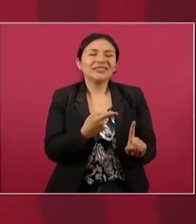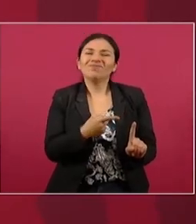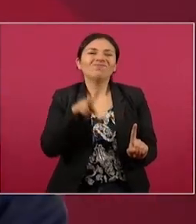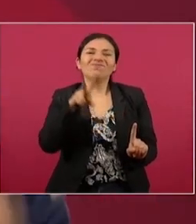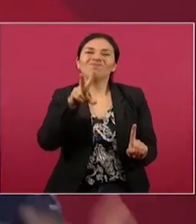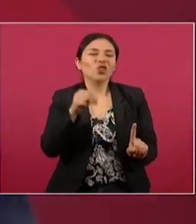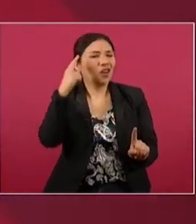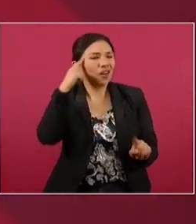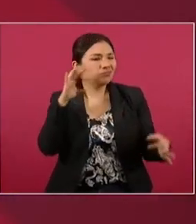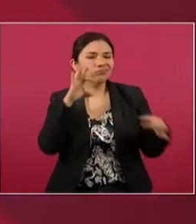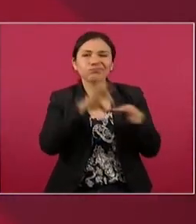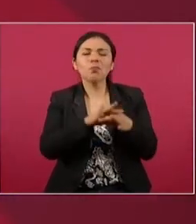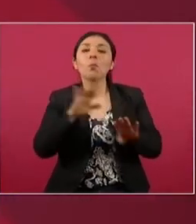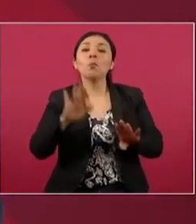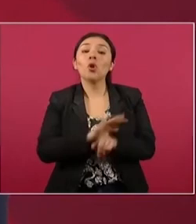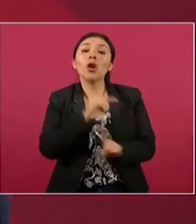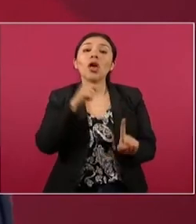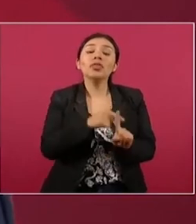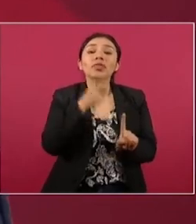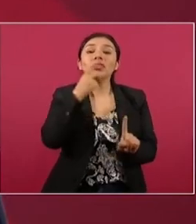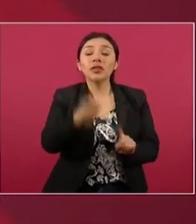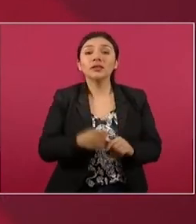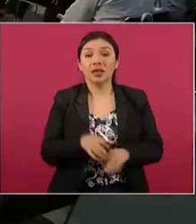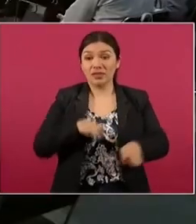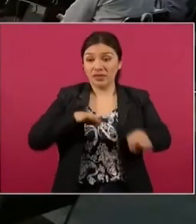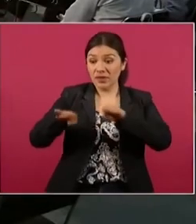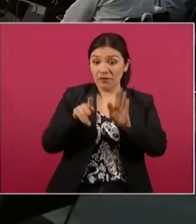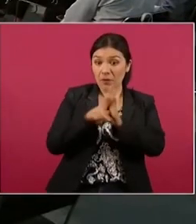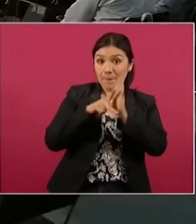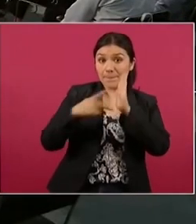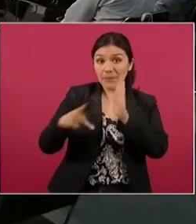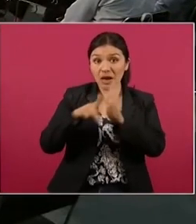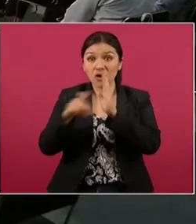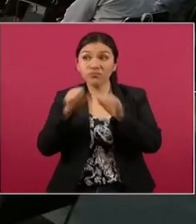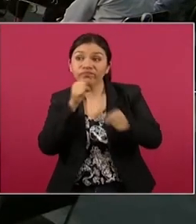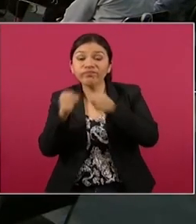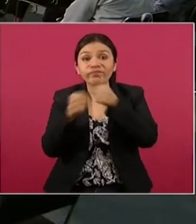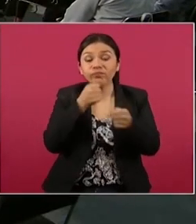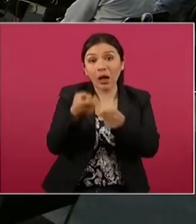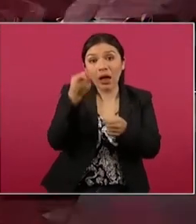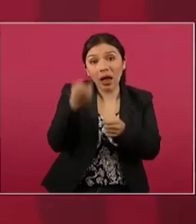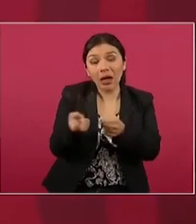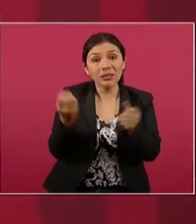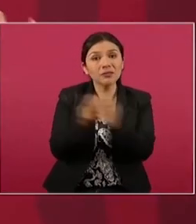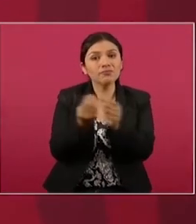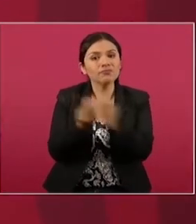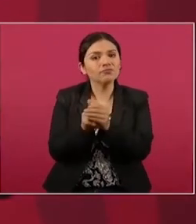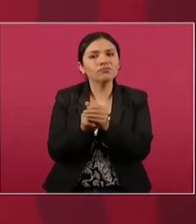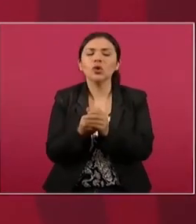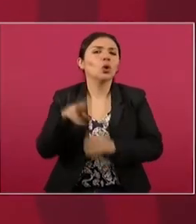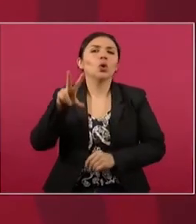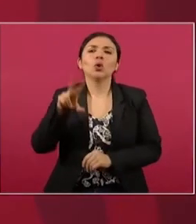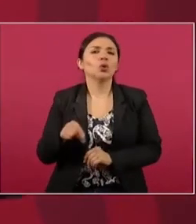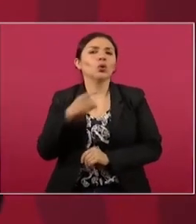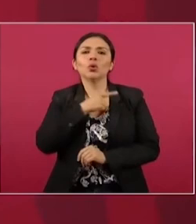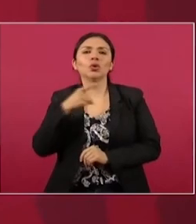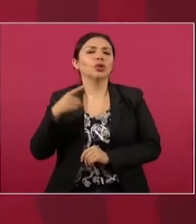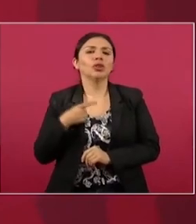Porque él decía que el periodismo no tenía por qué